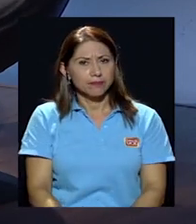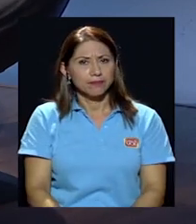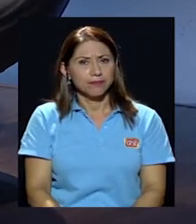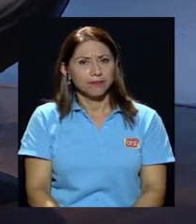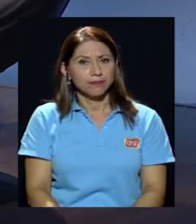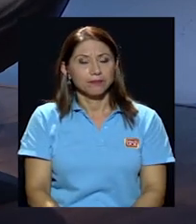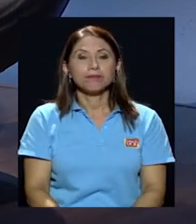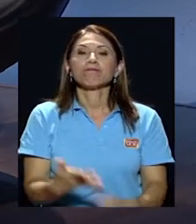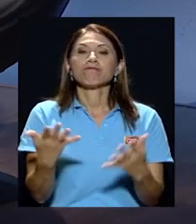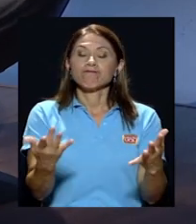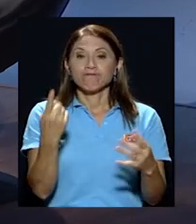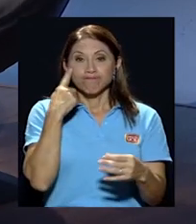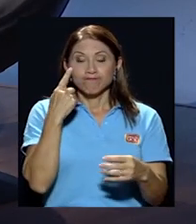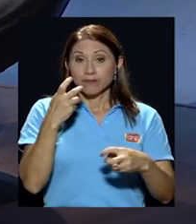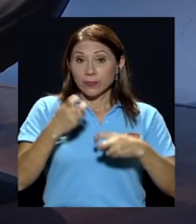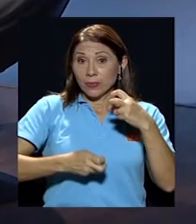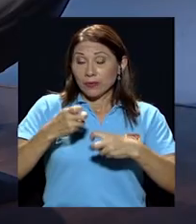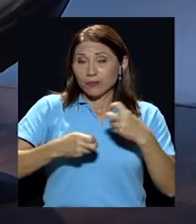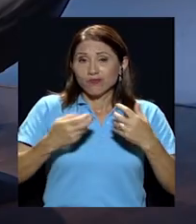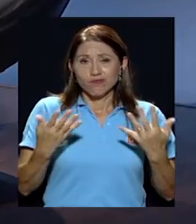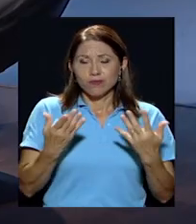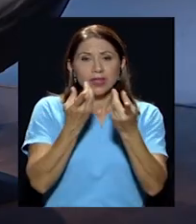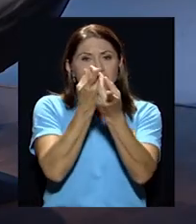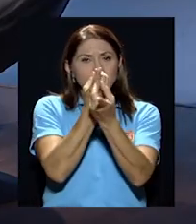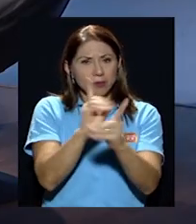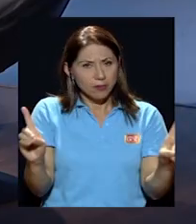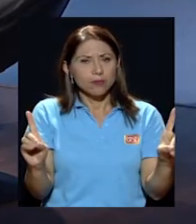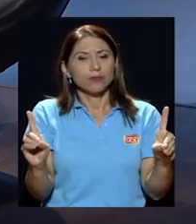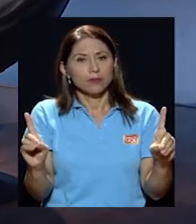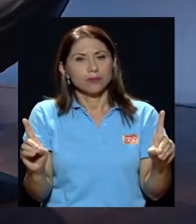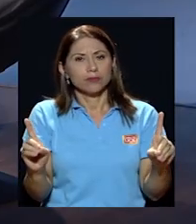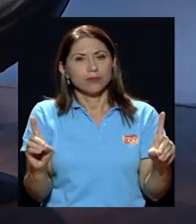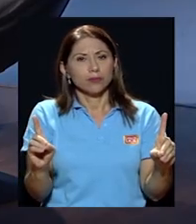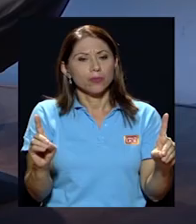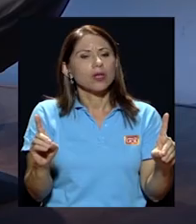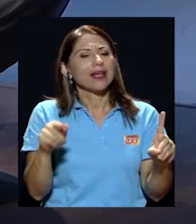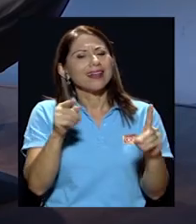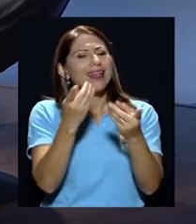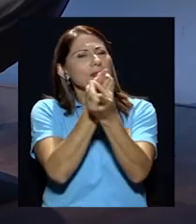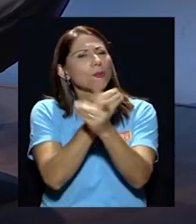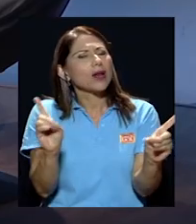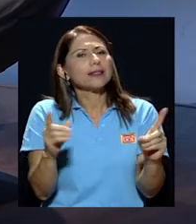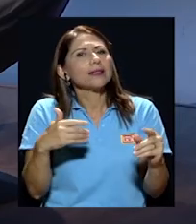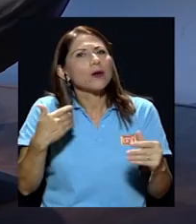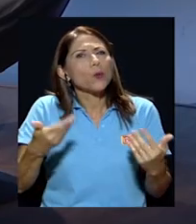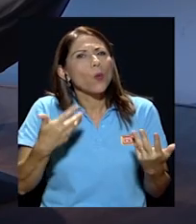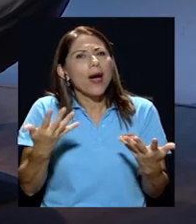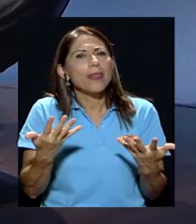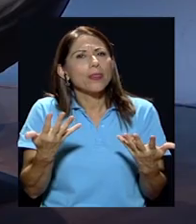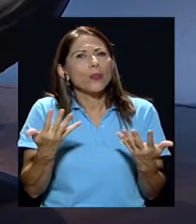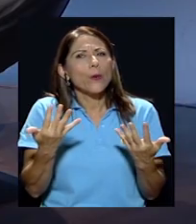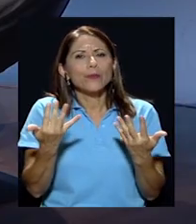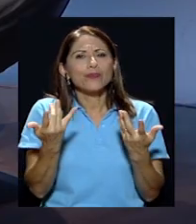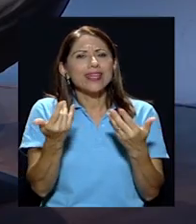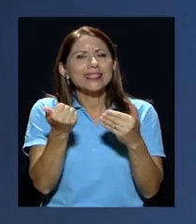el problema es que la democracia cuando se enconcha cuando se esconde